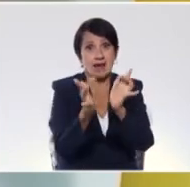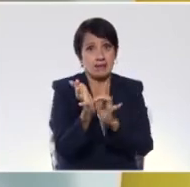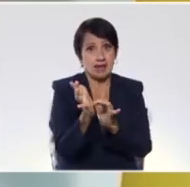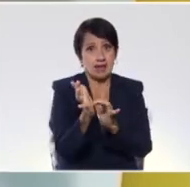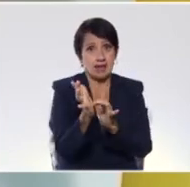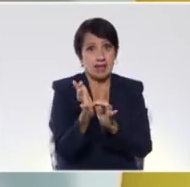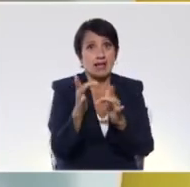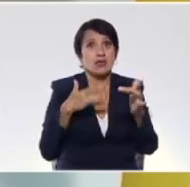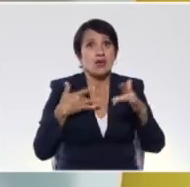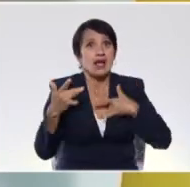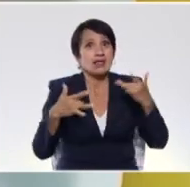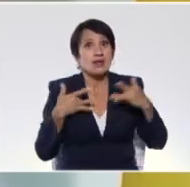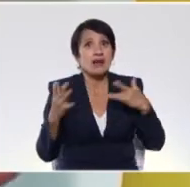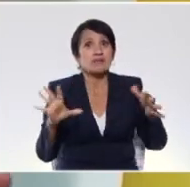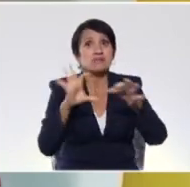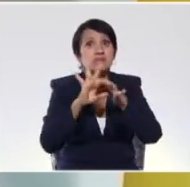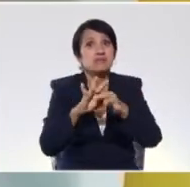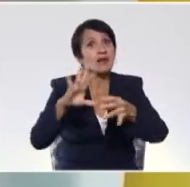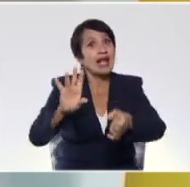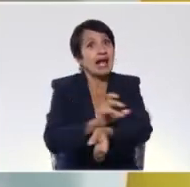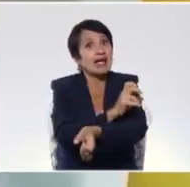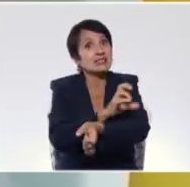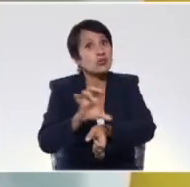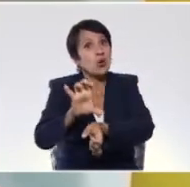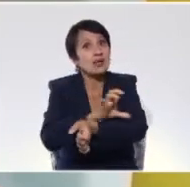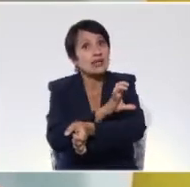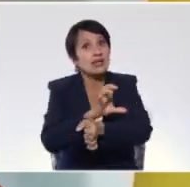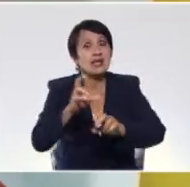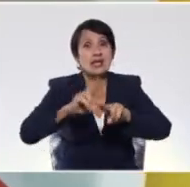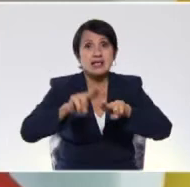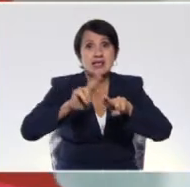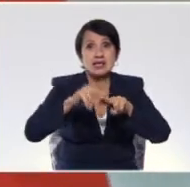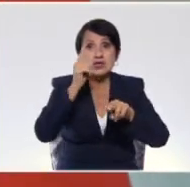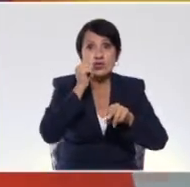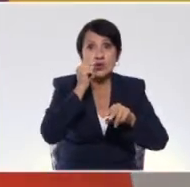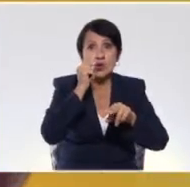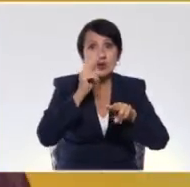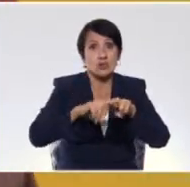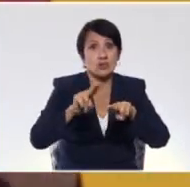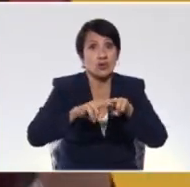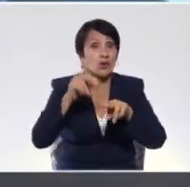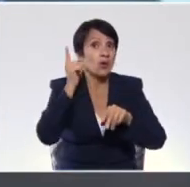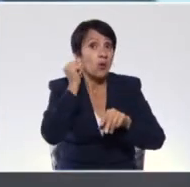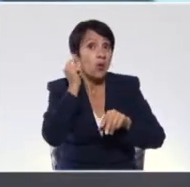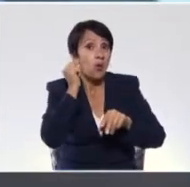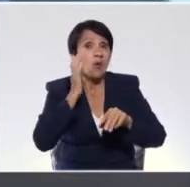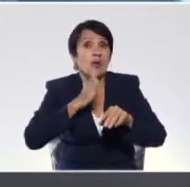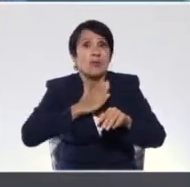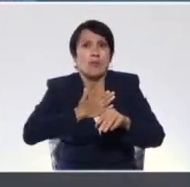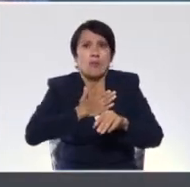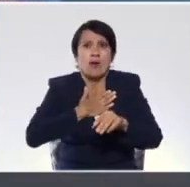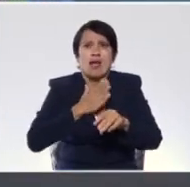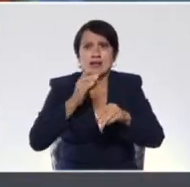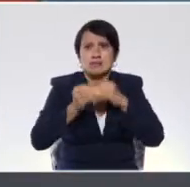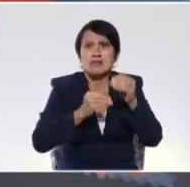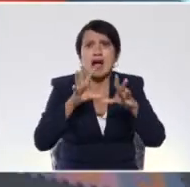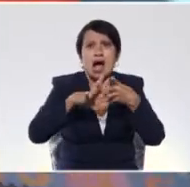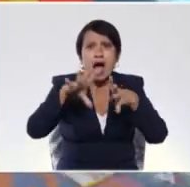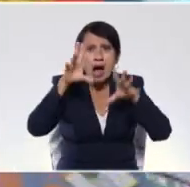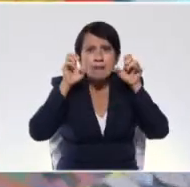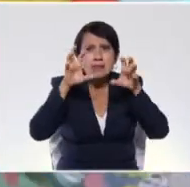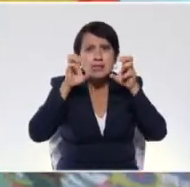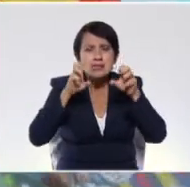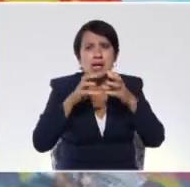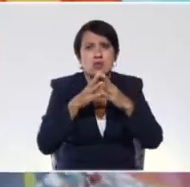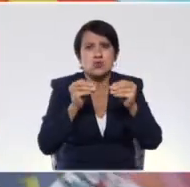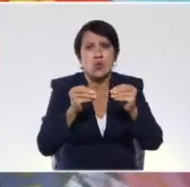tenemos una actividad relacionada con las canciones para que nuestras para niñas y niñas puedan ir favoreciendo eso de